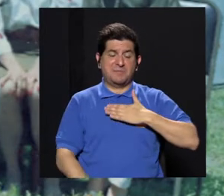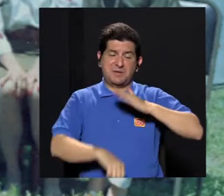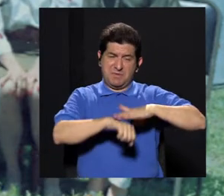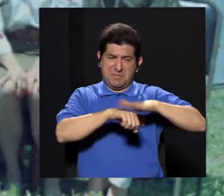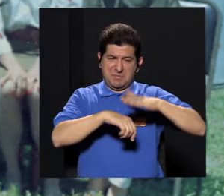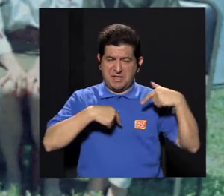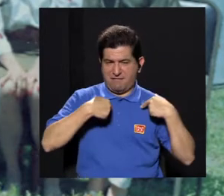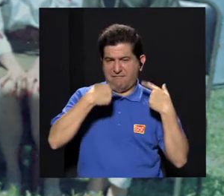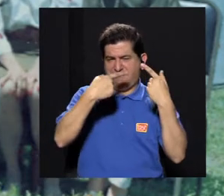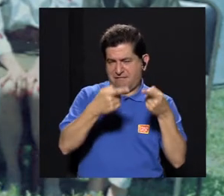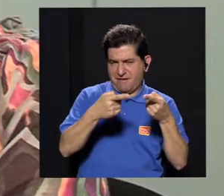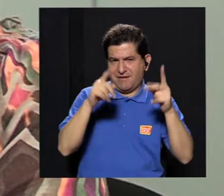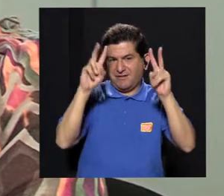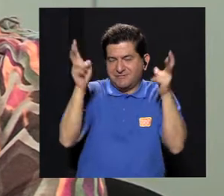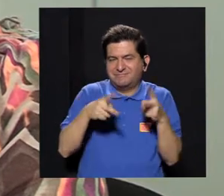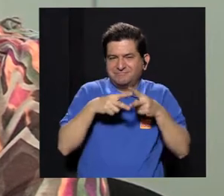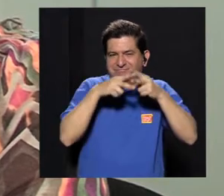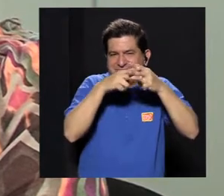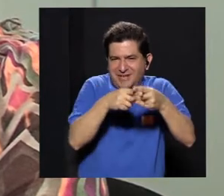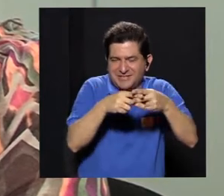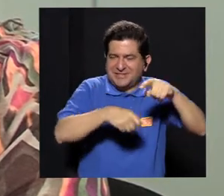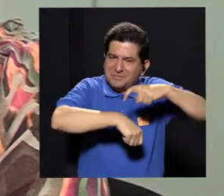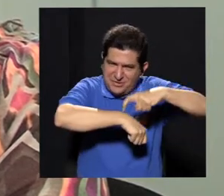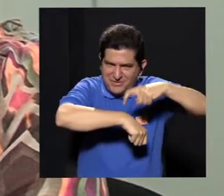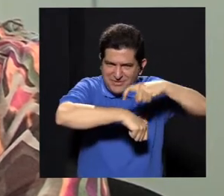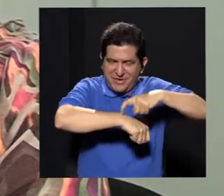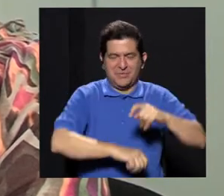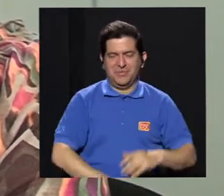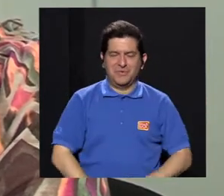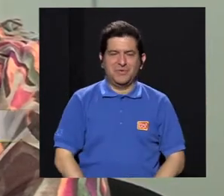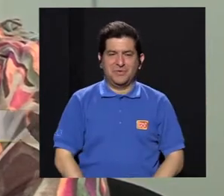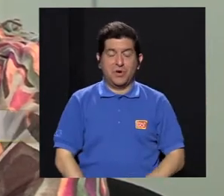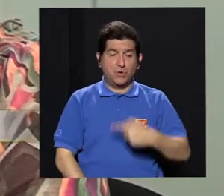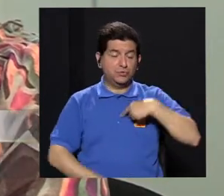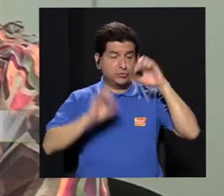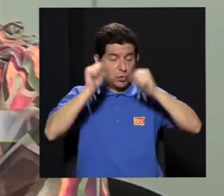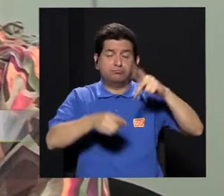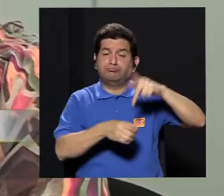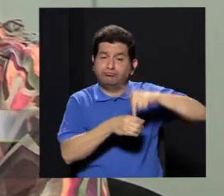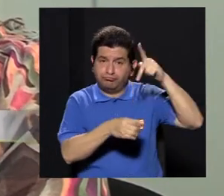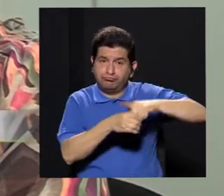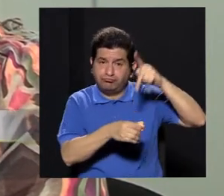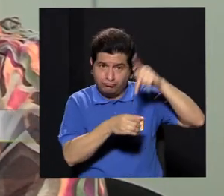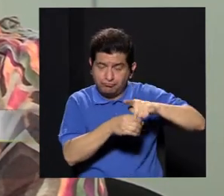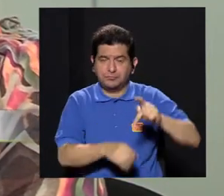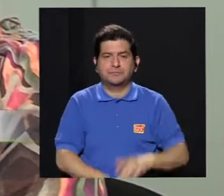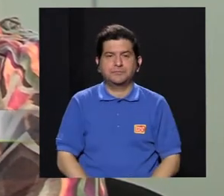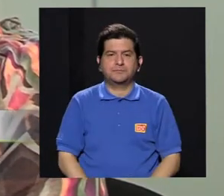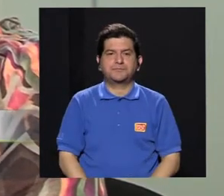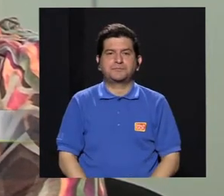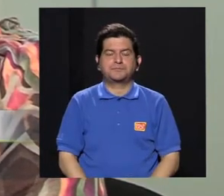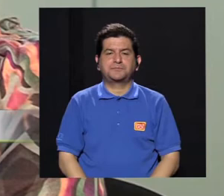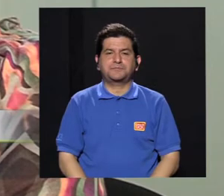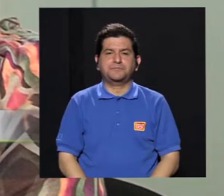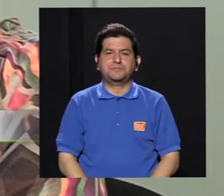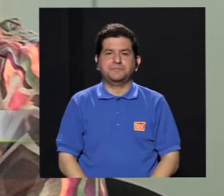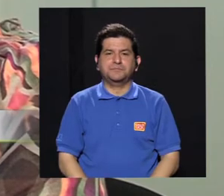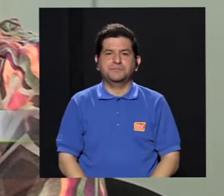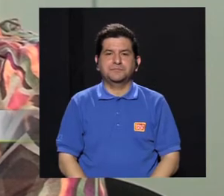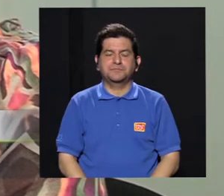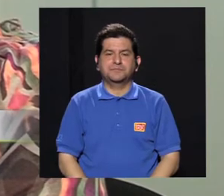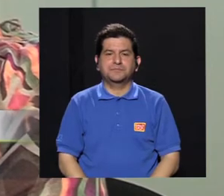tiempo, digamos, me daban tiempo para poder participar, y aquí el